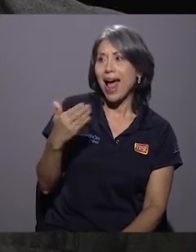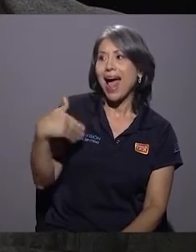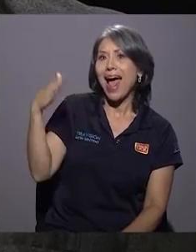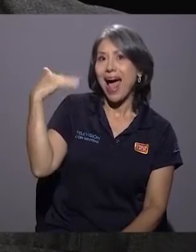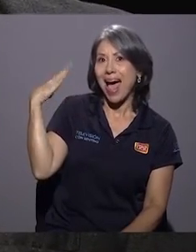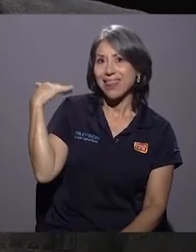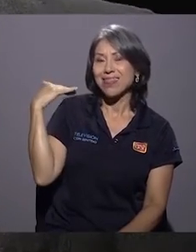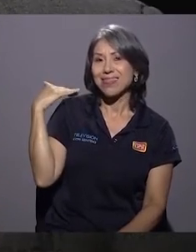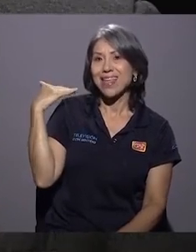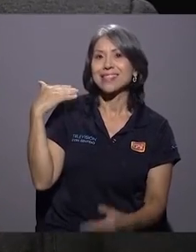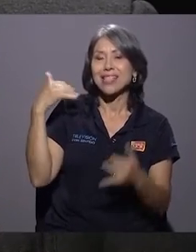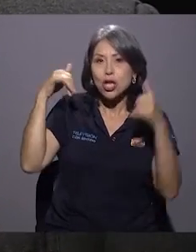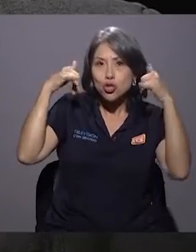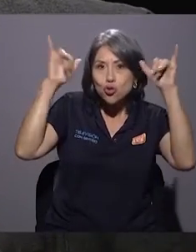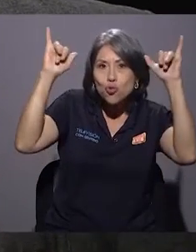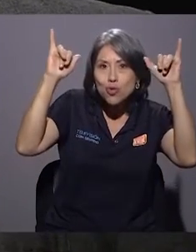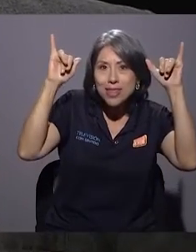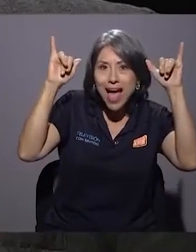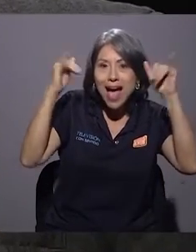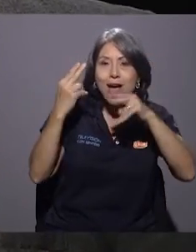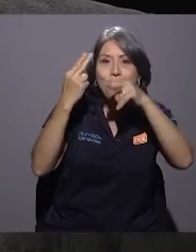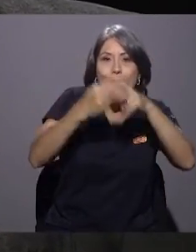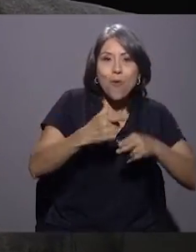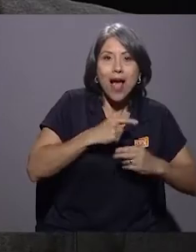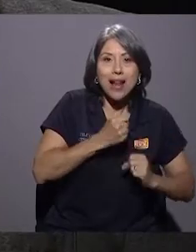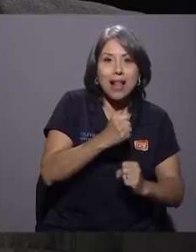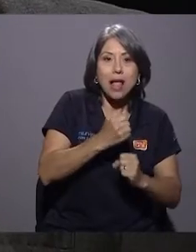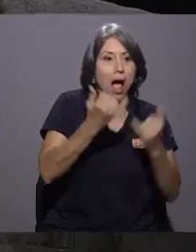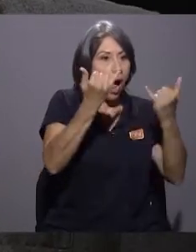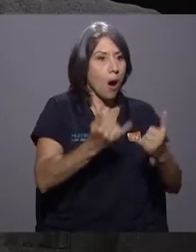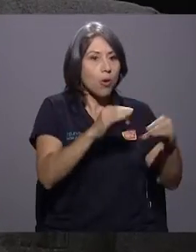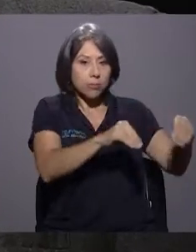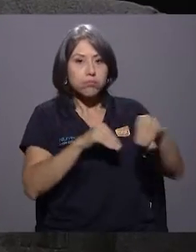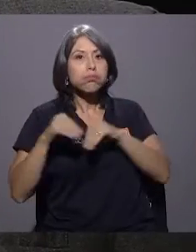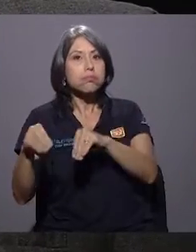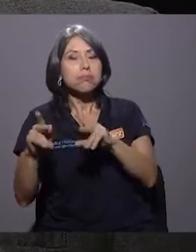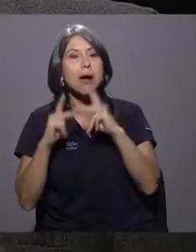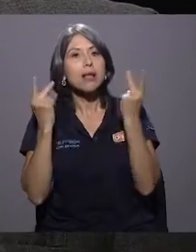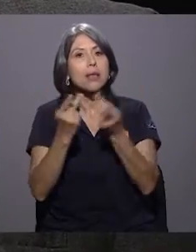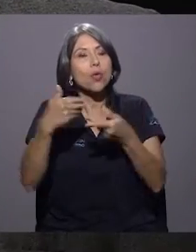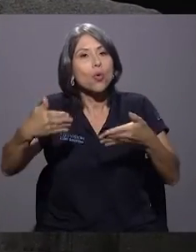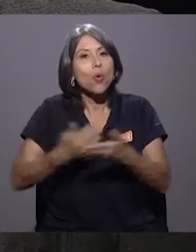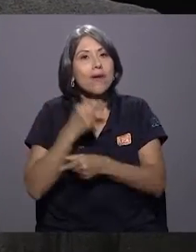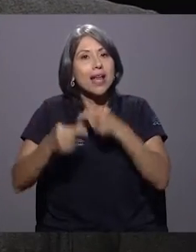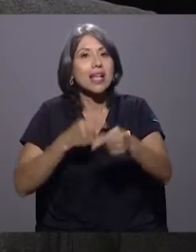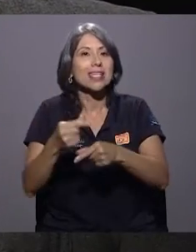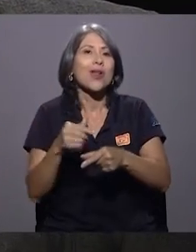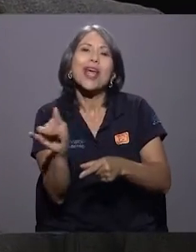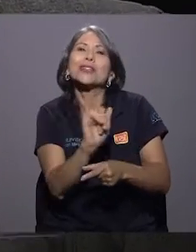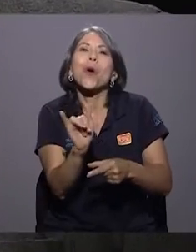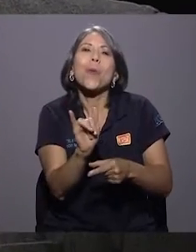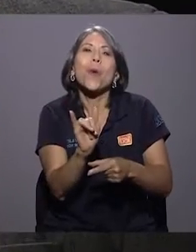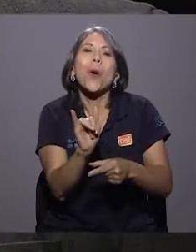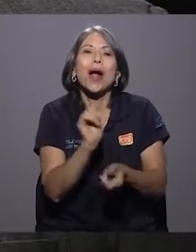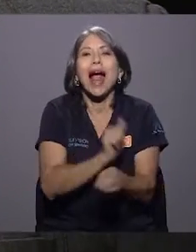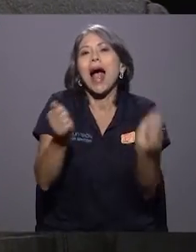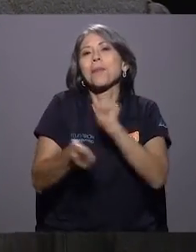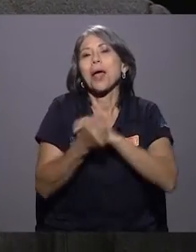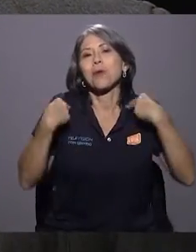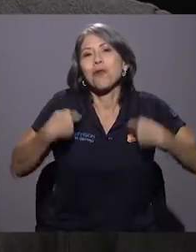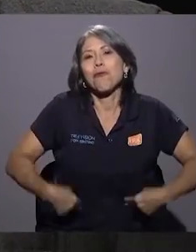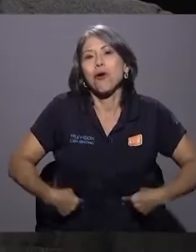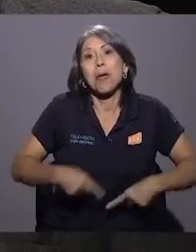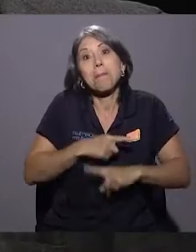por la Junta, y ahora es alcalde por el Partido Nueva Generación. Al final de cuentas, es como ponerse un uniforme, pero sigue siendo un buen jugador.